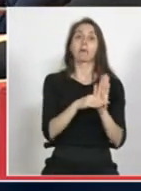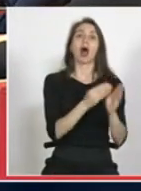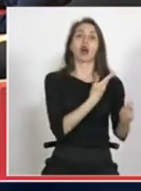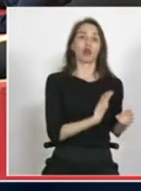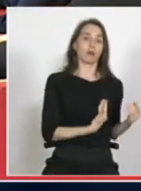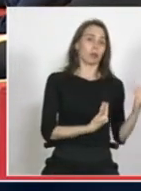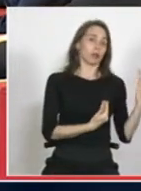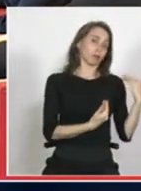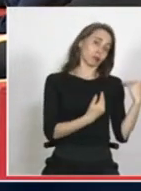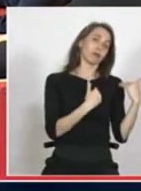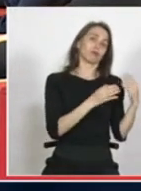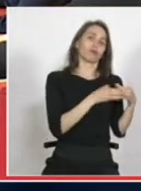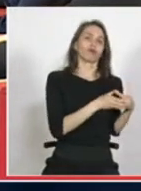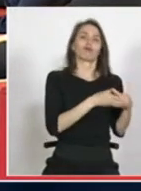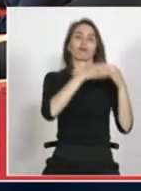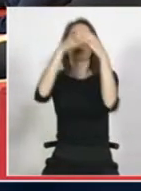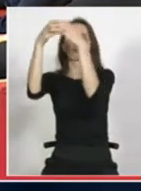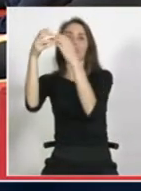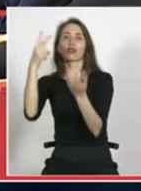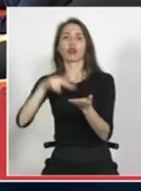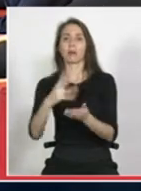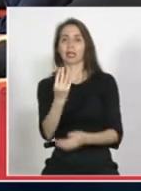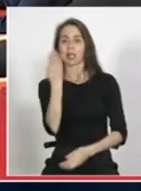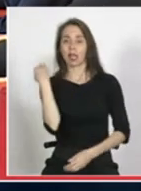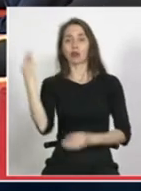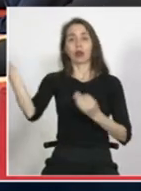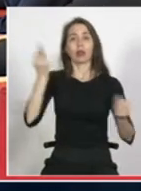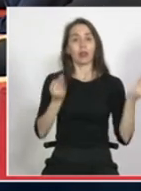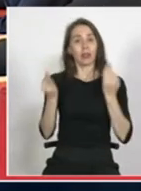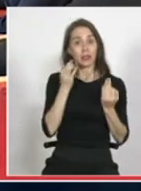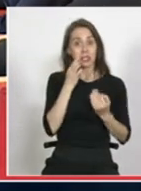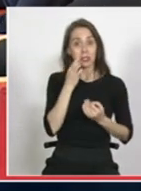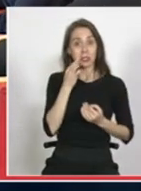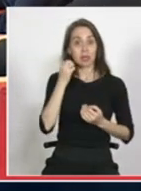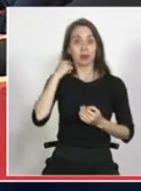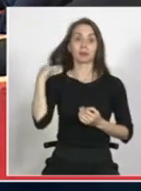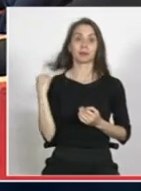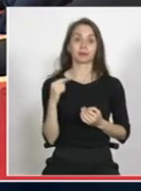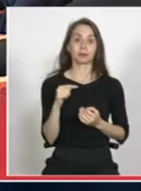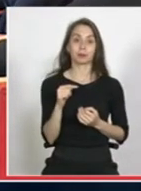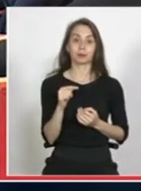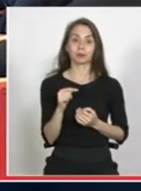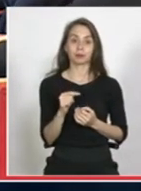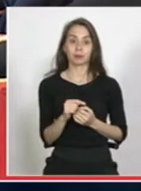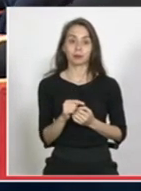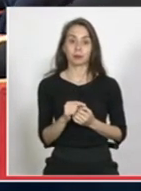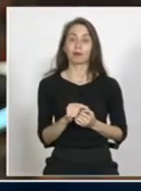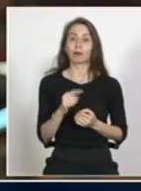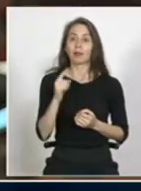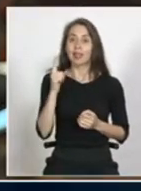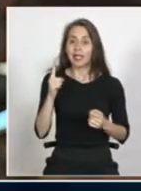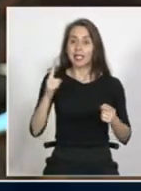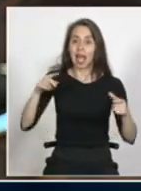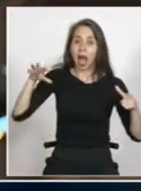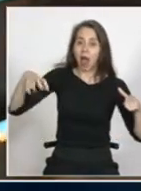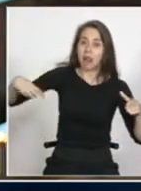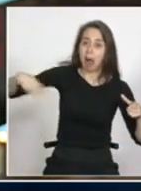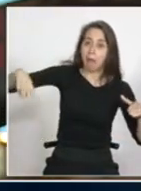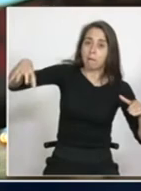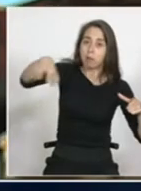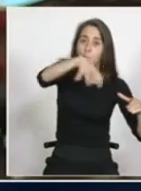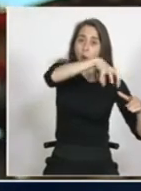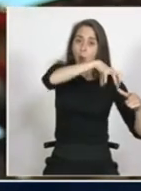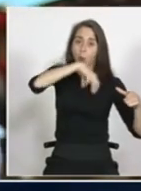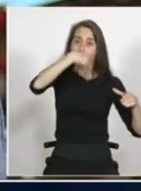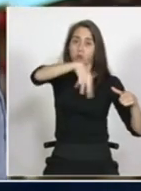que fuimos el año 2014, si no me equivoco, y nos decían que cada municipio, o cada ordenación territorial